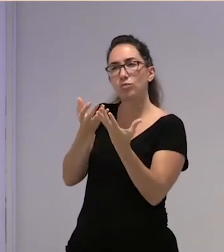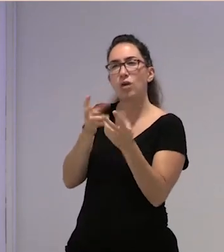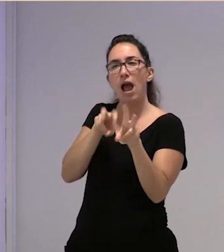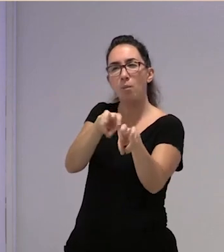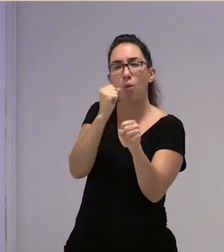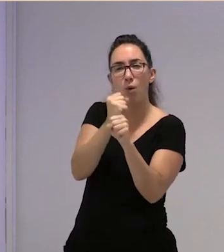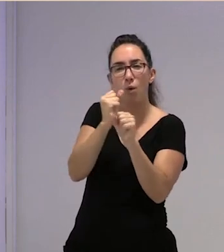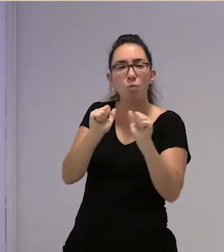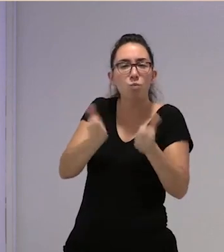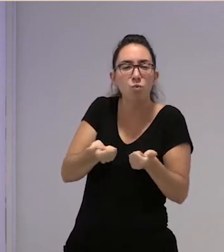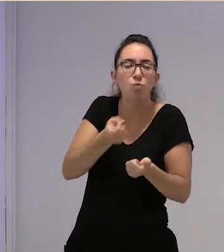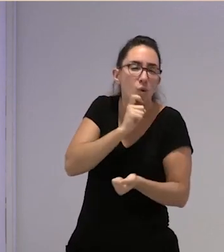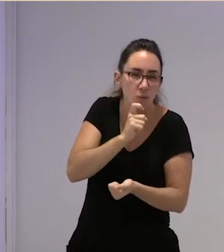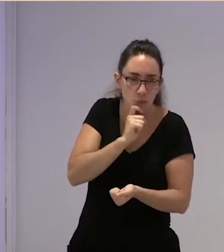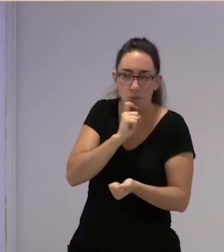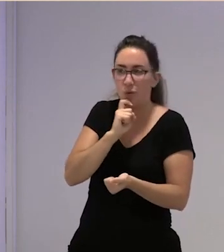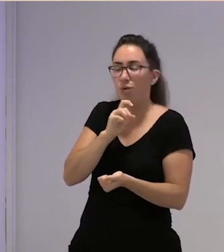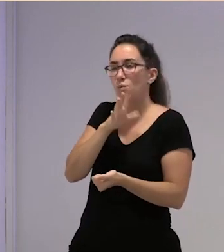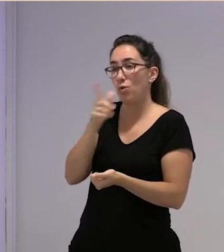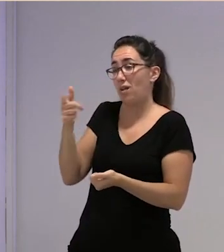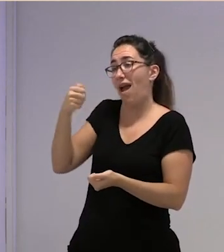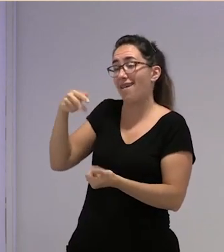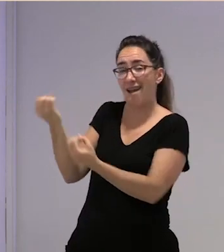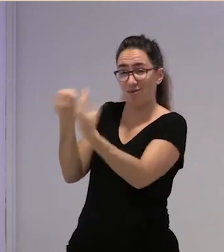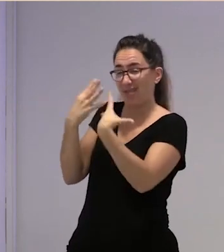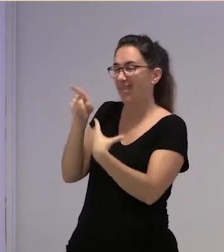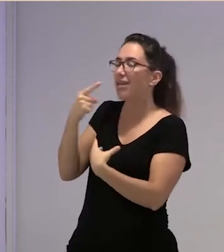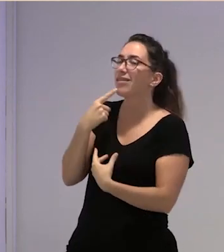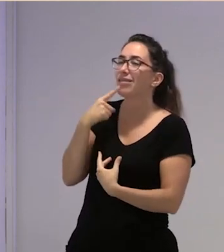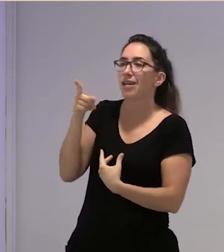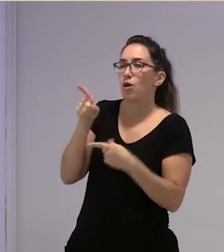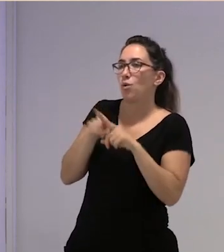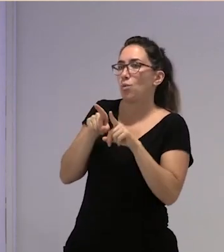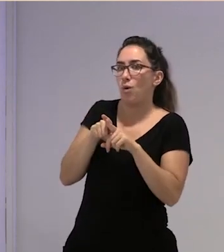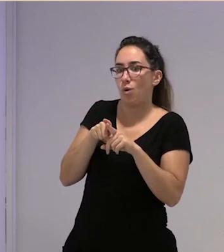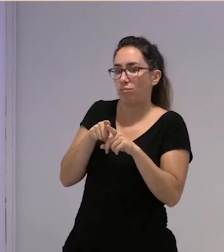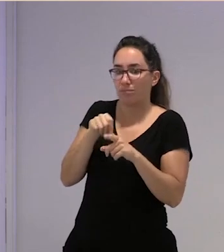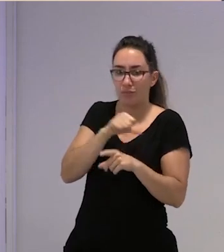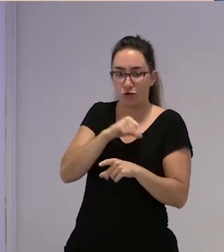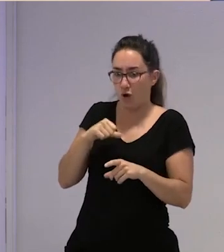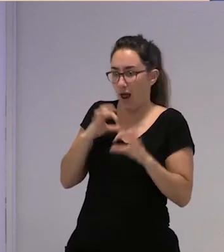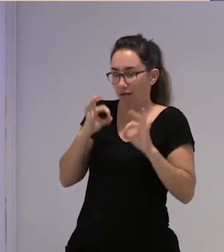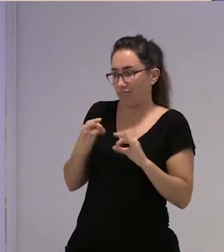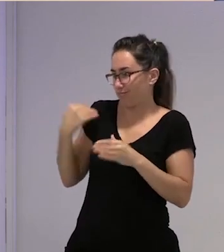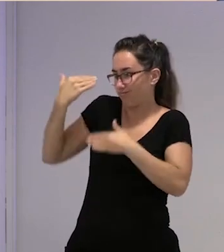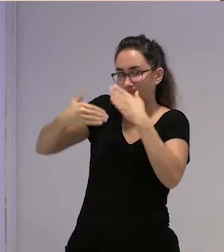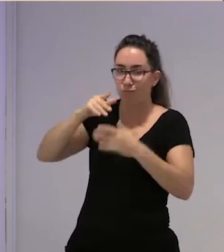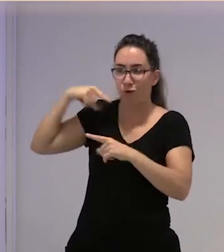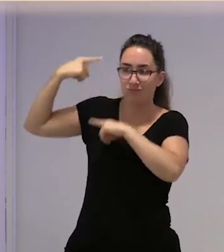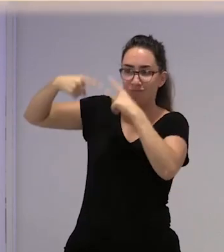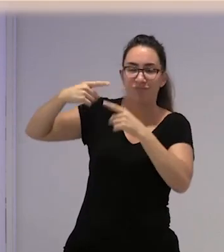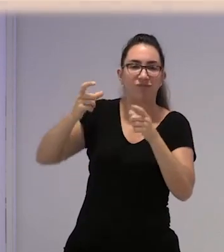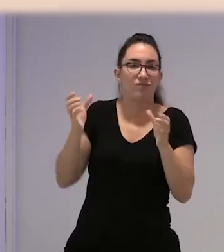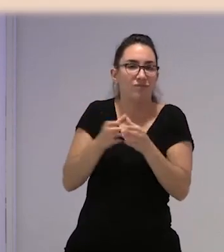y me contabas, Ana, que casi, casi en tu historia personal iba como de carril, ¿no? Pues con familia de jornaleros,